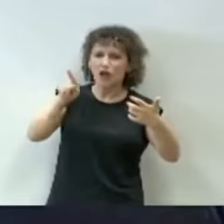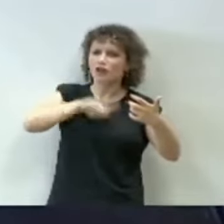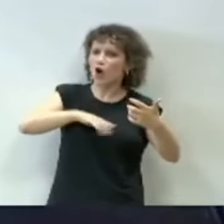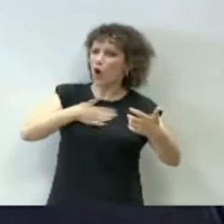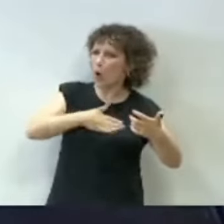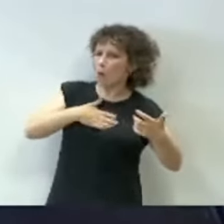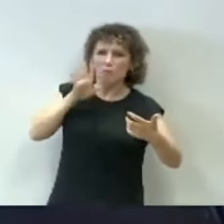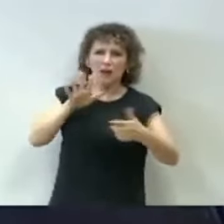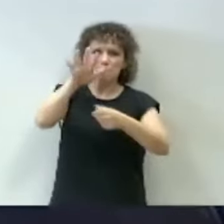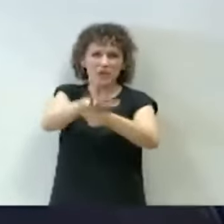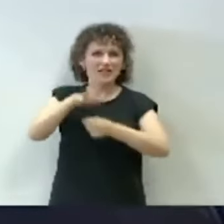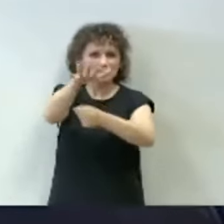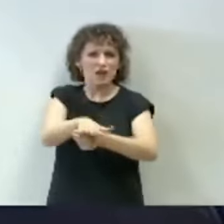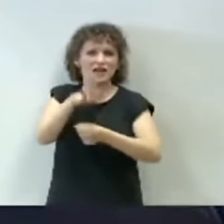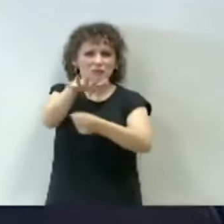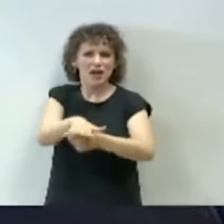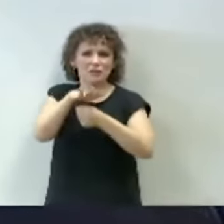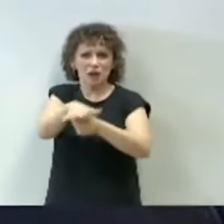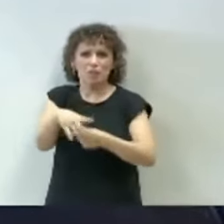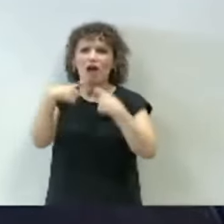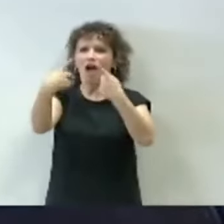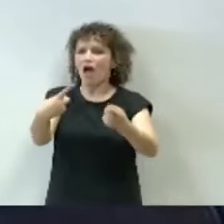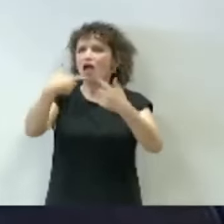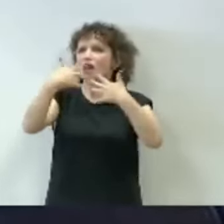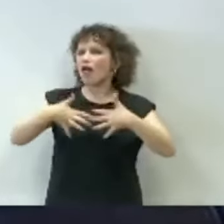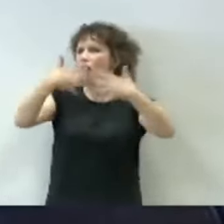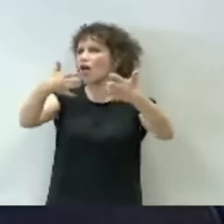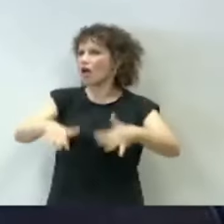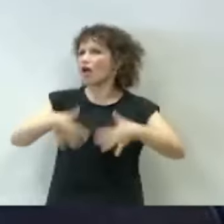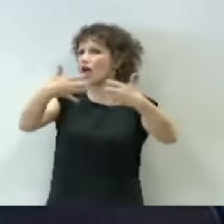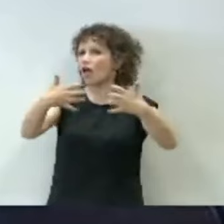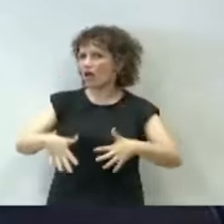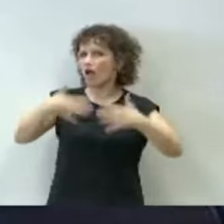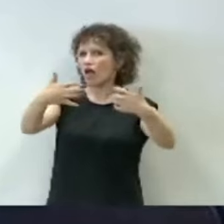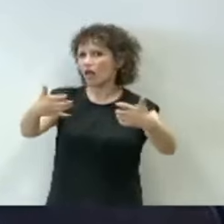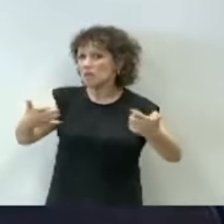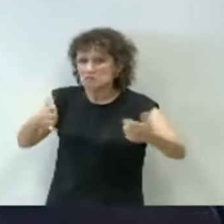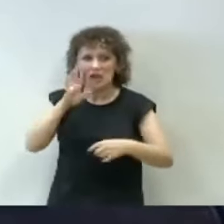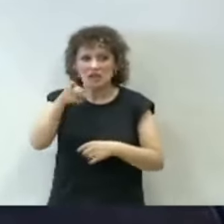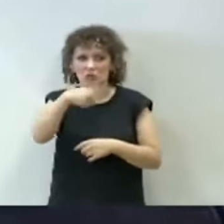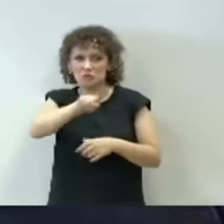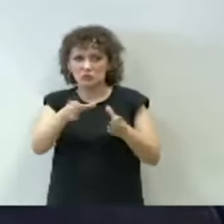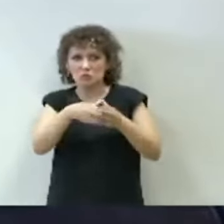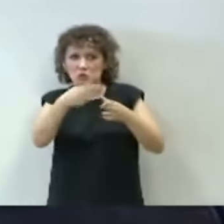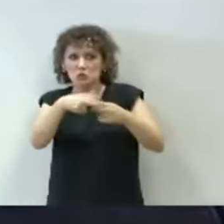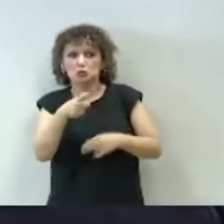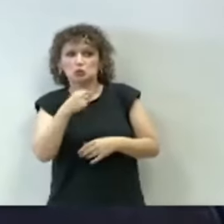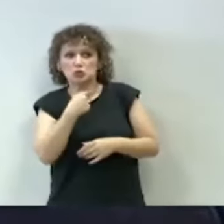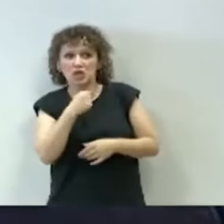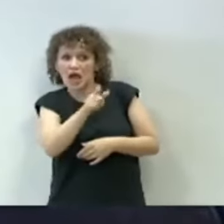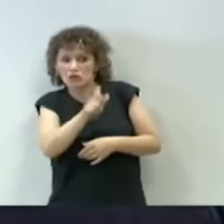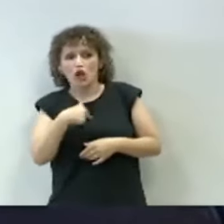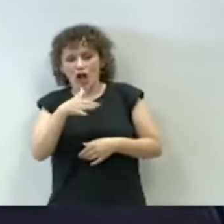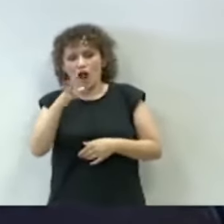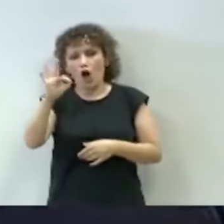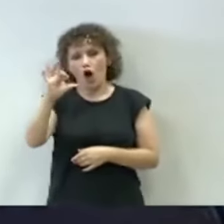de venir aquí los martes a soltar exabruptos por la boca. Se ve que a su partido le gusta, ya que le gustan a usted las citas yo le voy a hacer una de Oscar